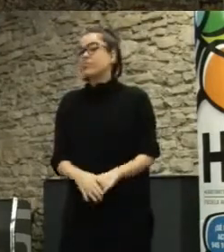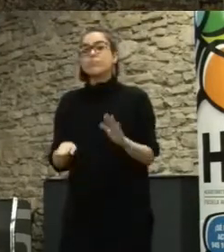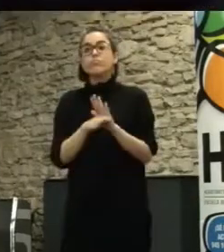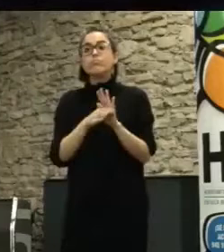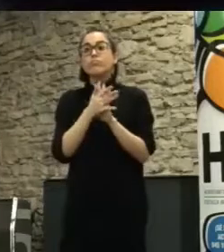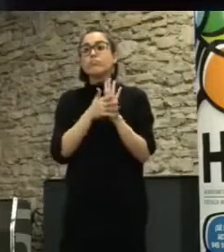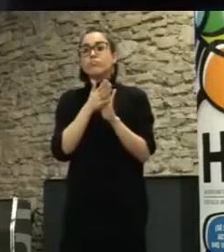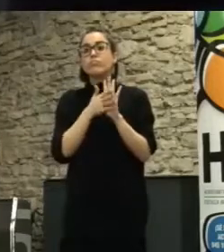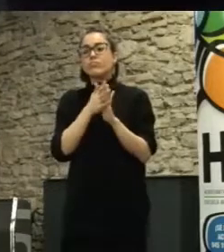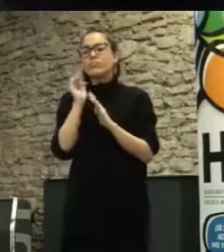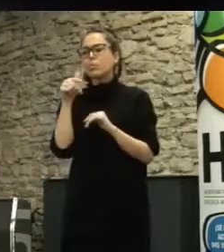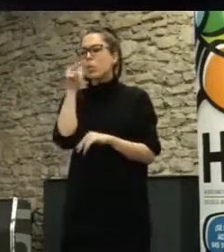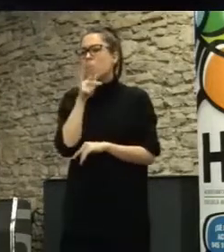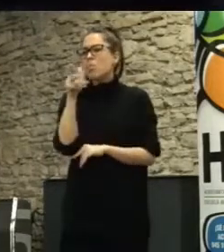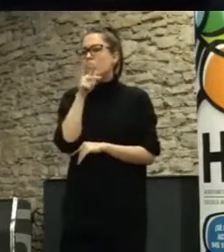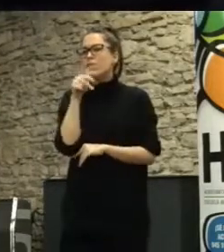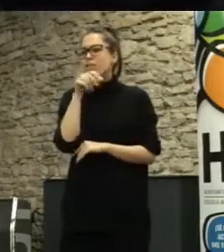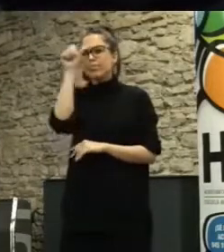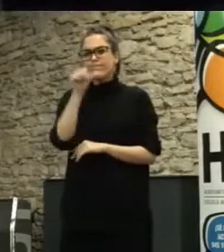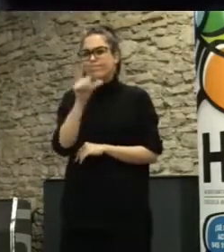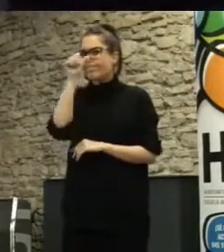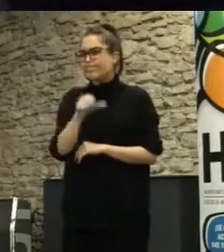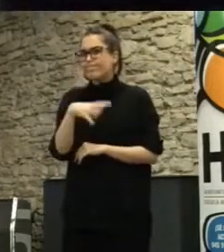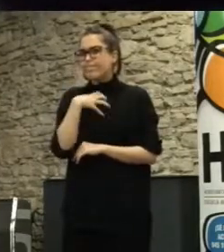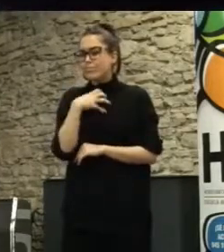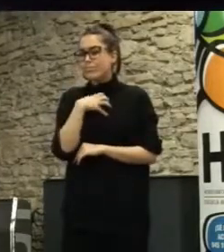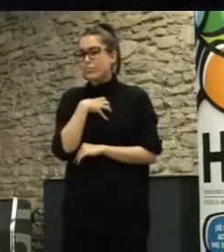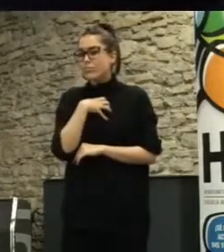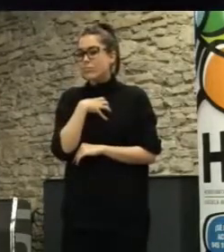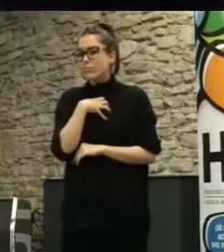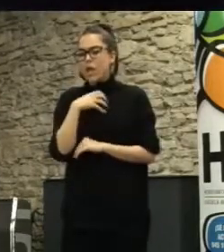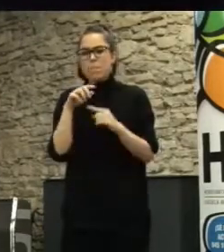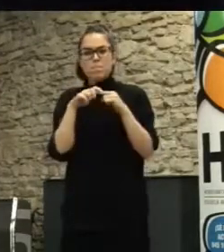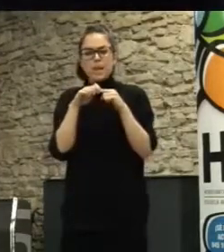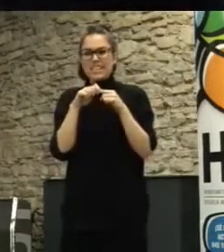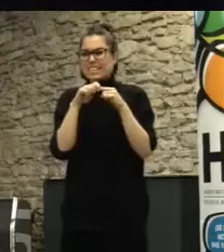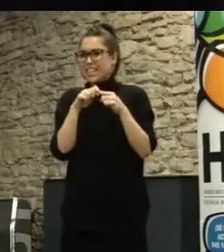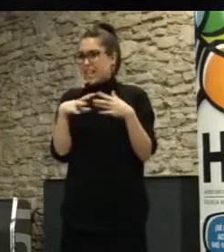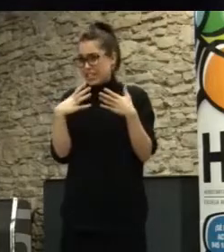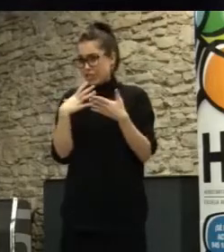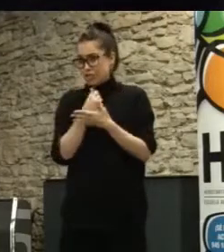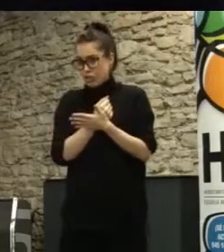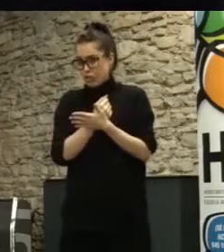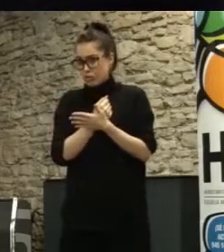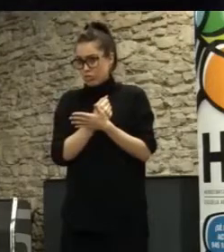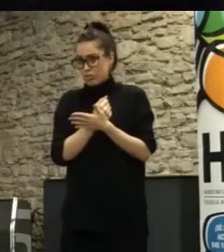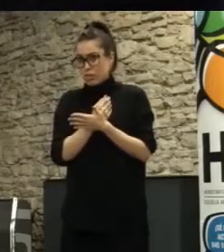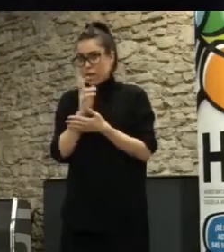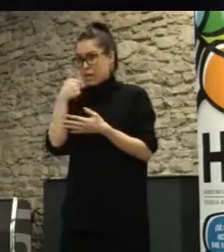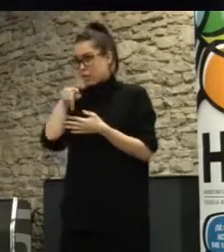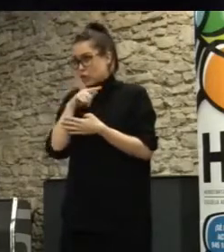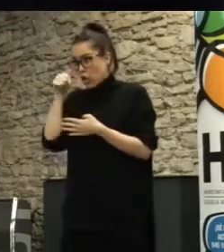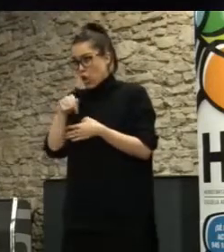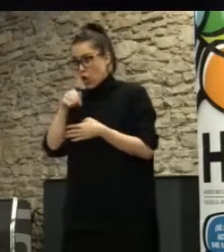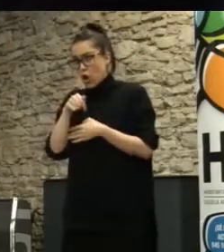mencionabas un vídeo que no has podido poner pero exactamente igual que todos los materiales que estéis hoy exponiendo aquí